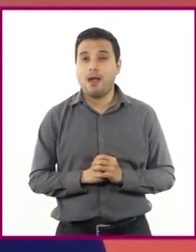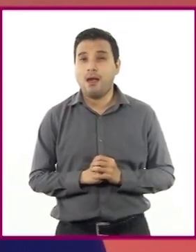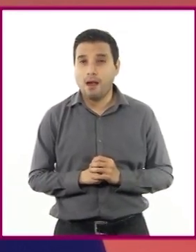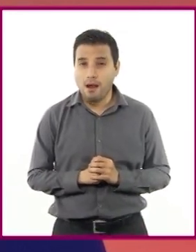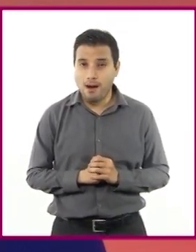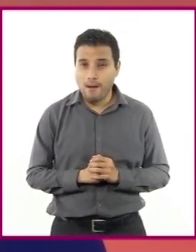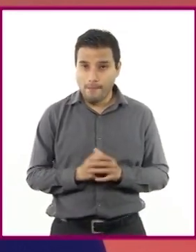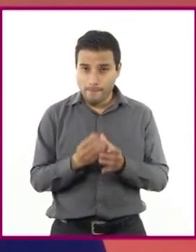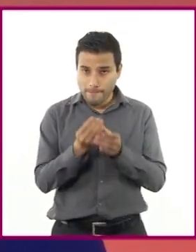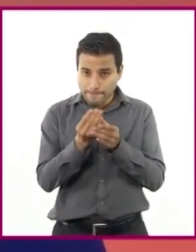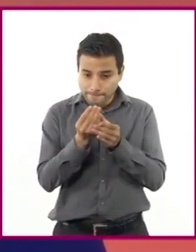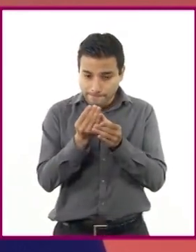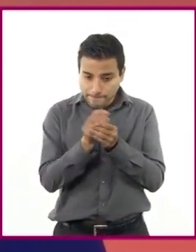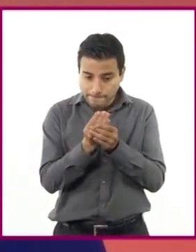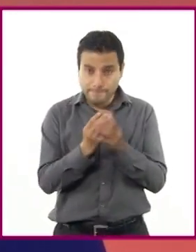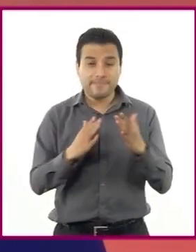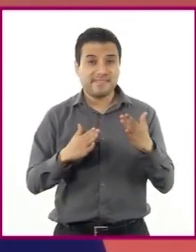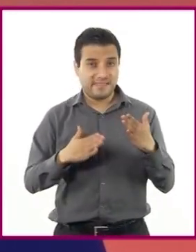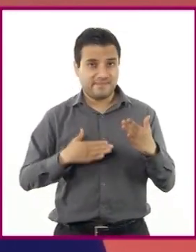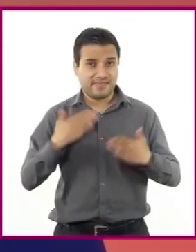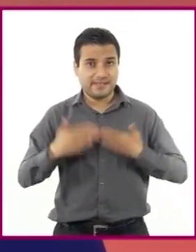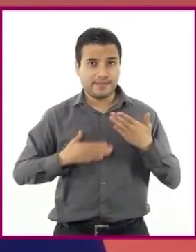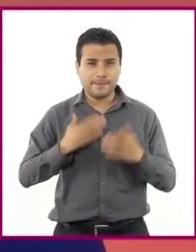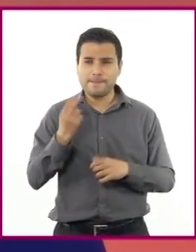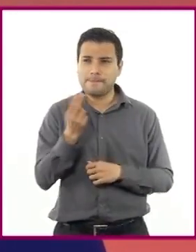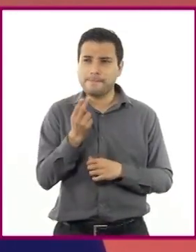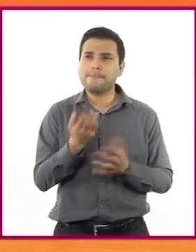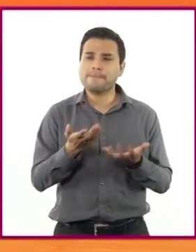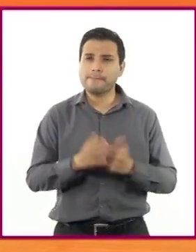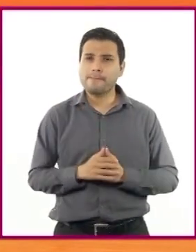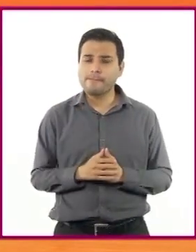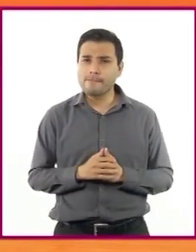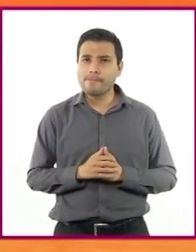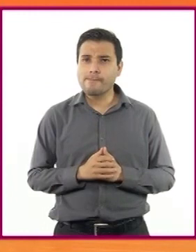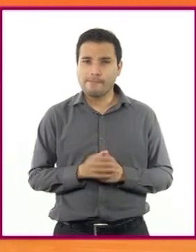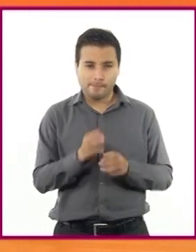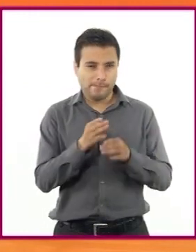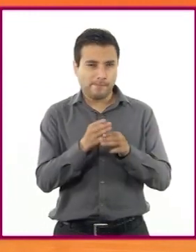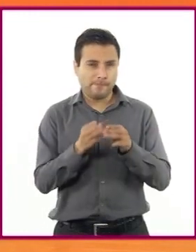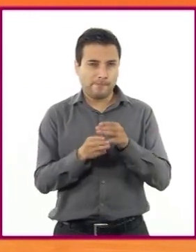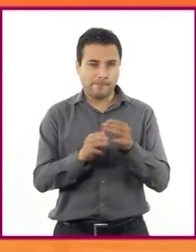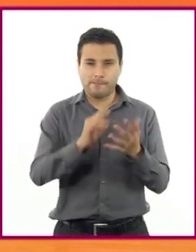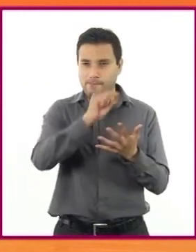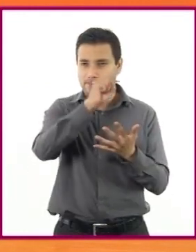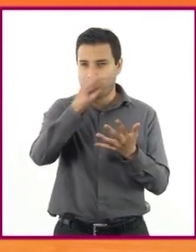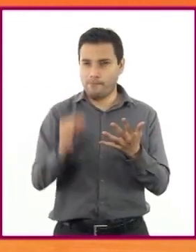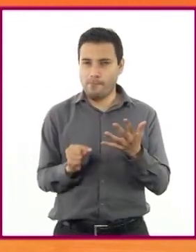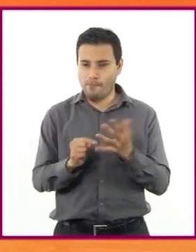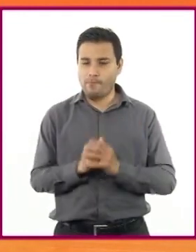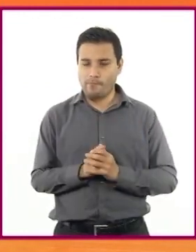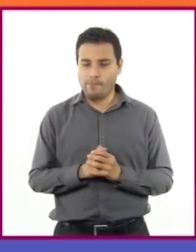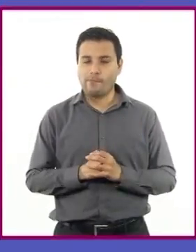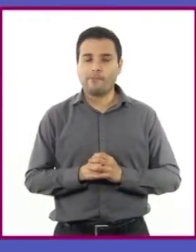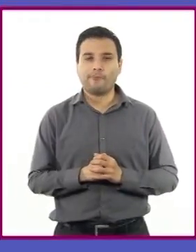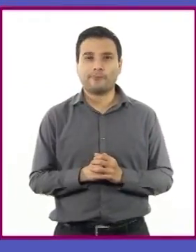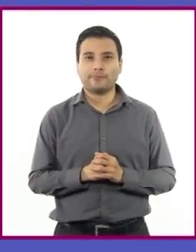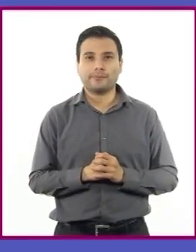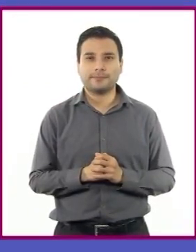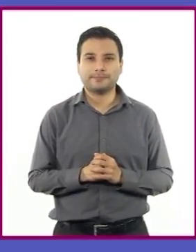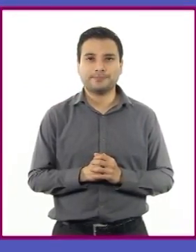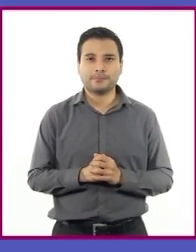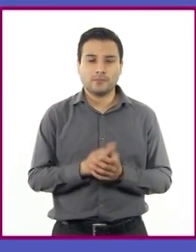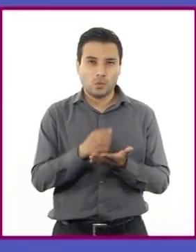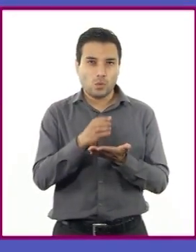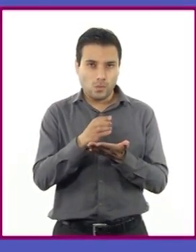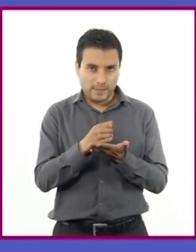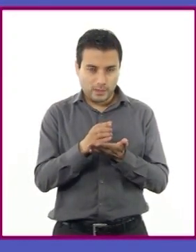bastante divertida. ¿Qué material vamos a necesitar? Los materiales que vas a necesitar para esta sesión son tu